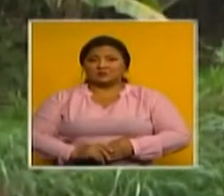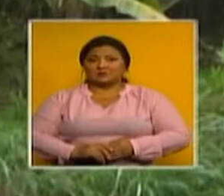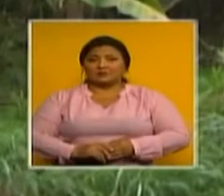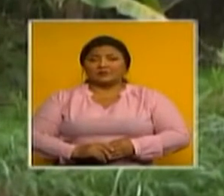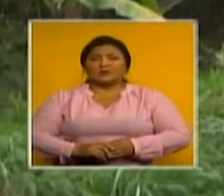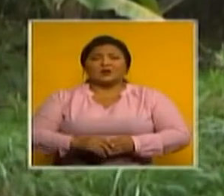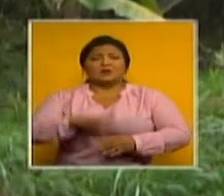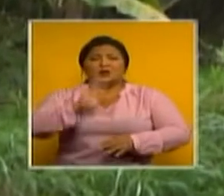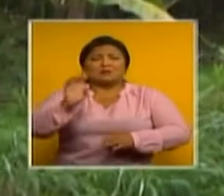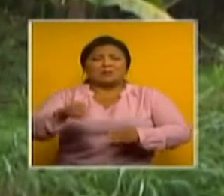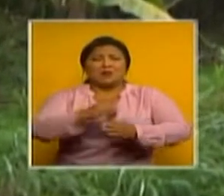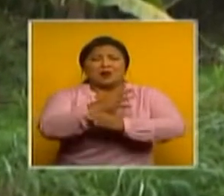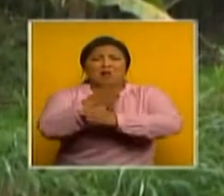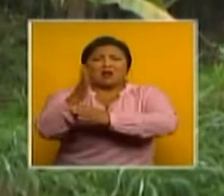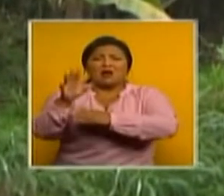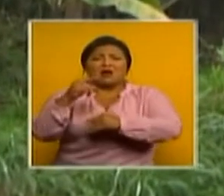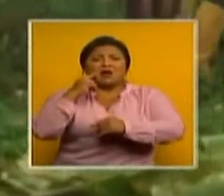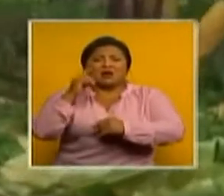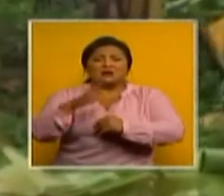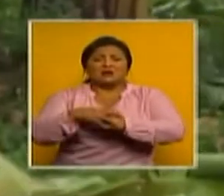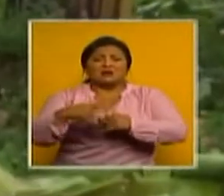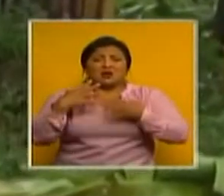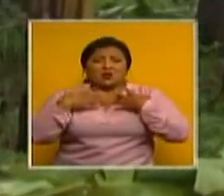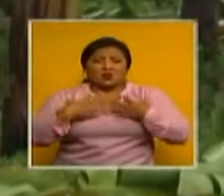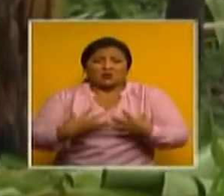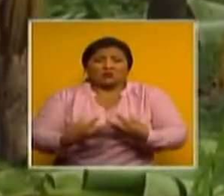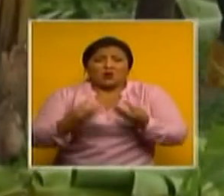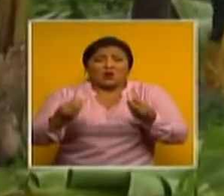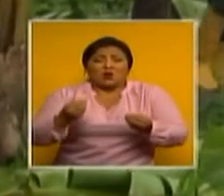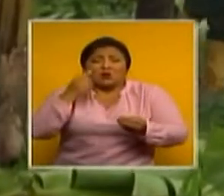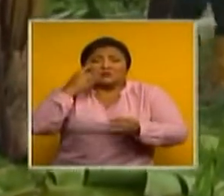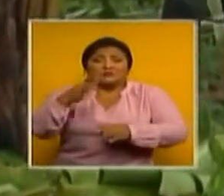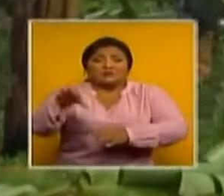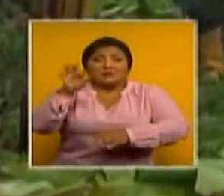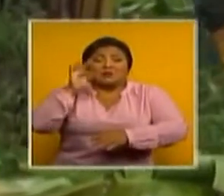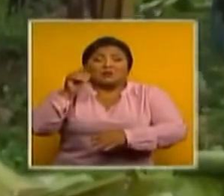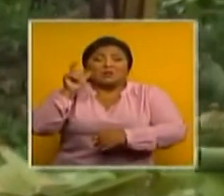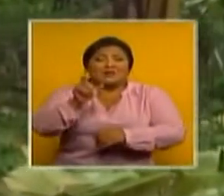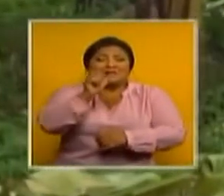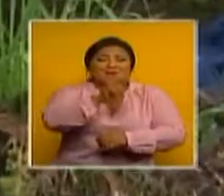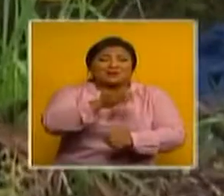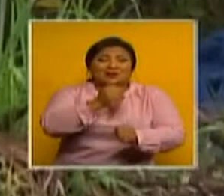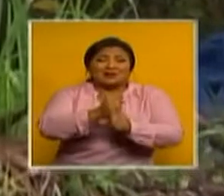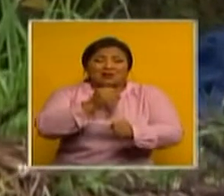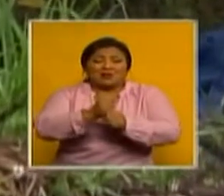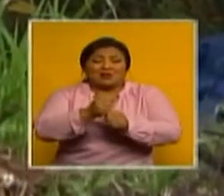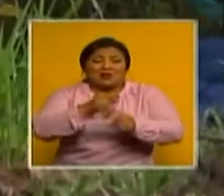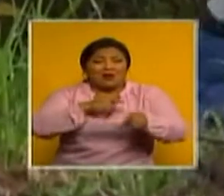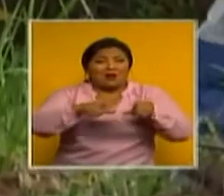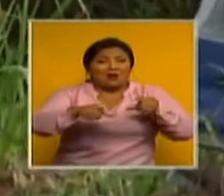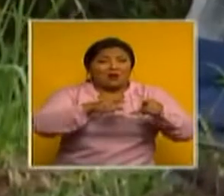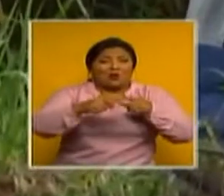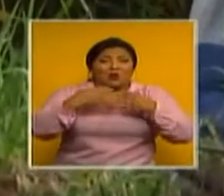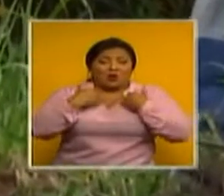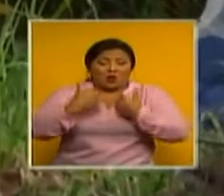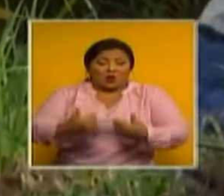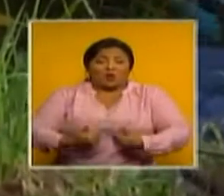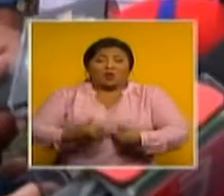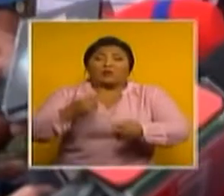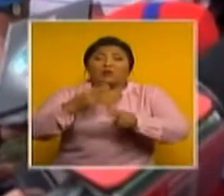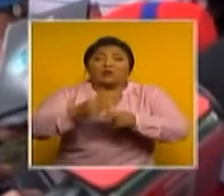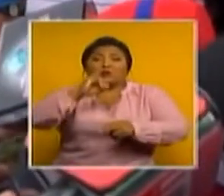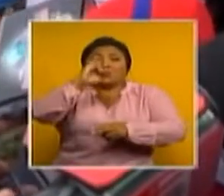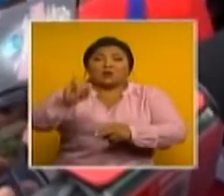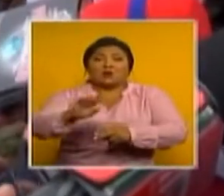Entre matorrales y en avanzado estado de descomposición, fue hallado por trabajadores de una hacienda el cuerpo del joven José Alejandro